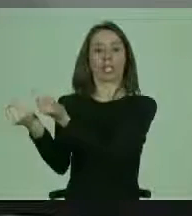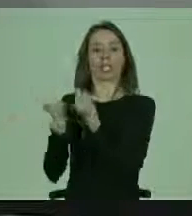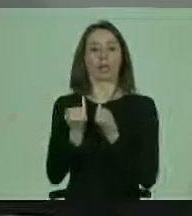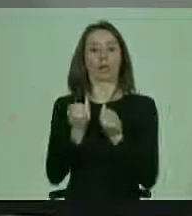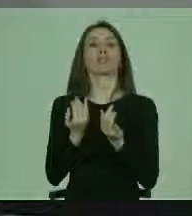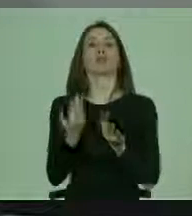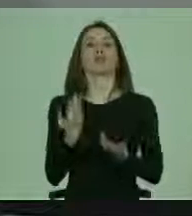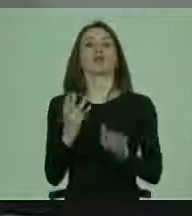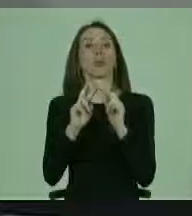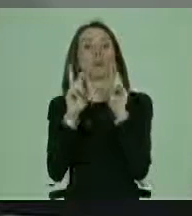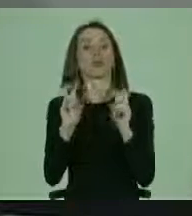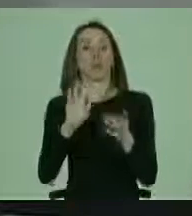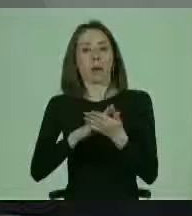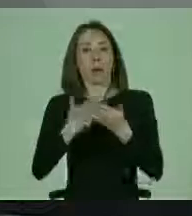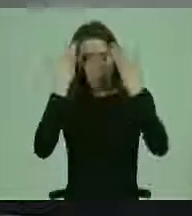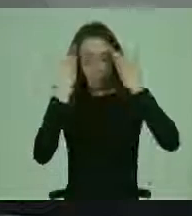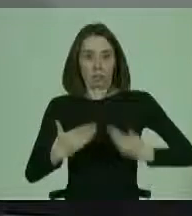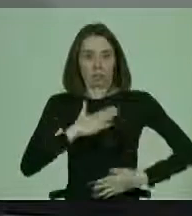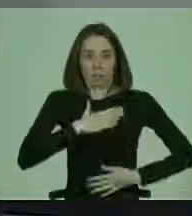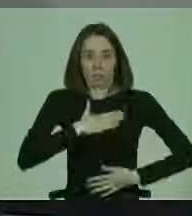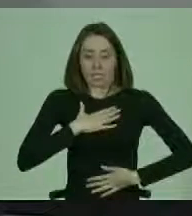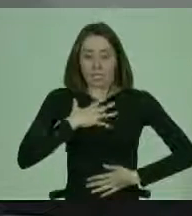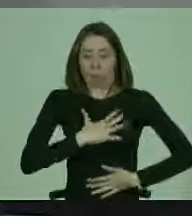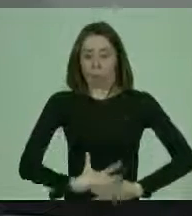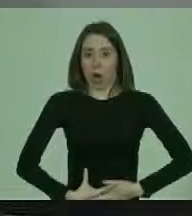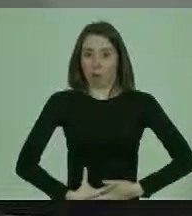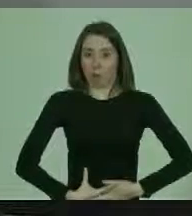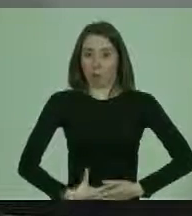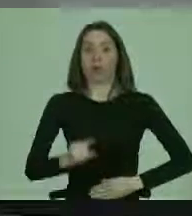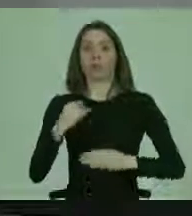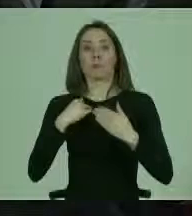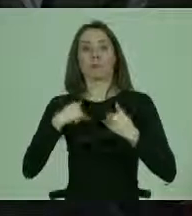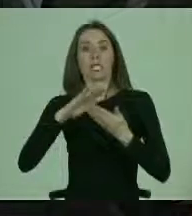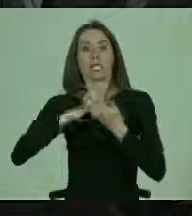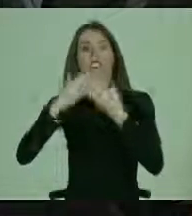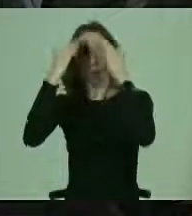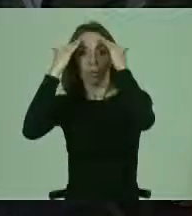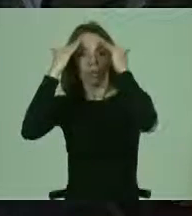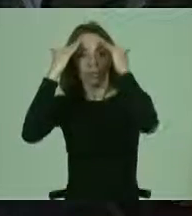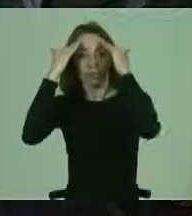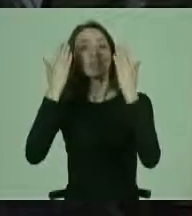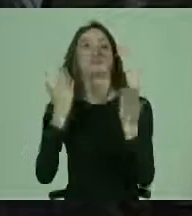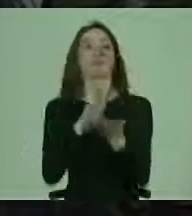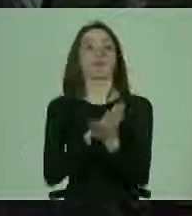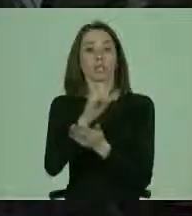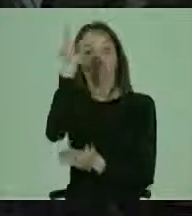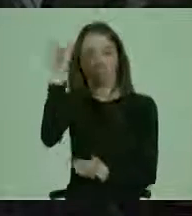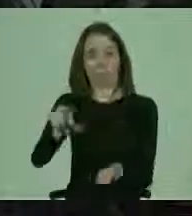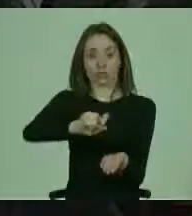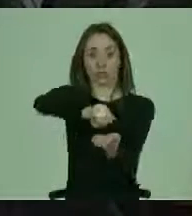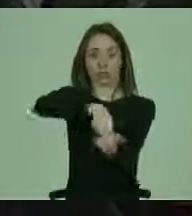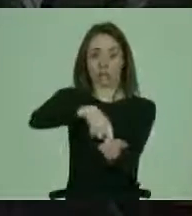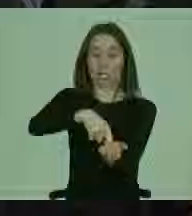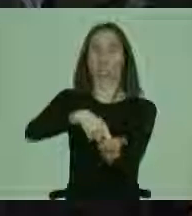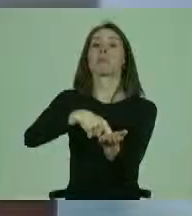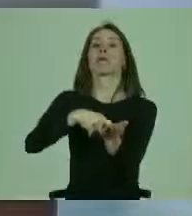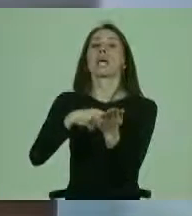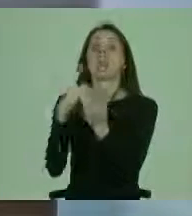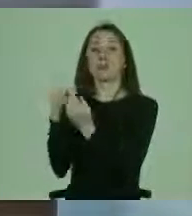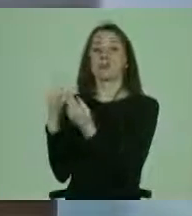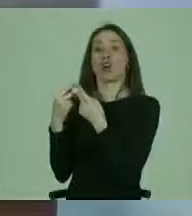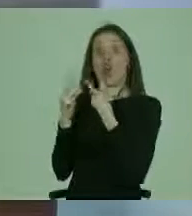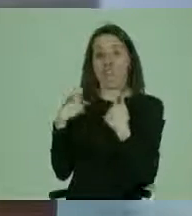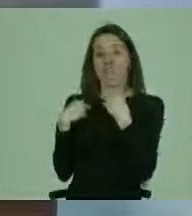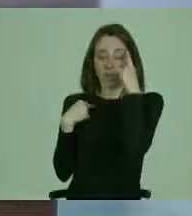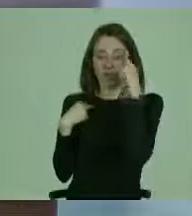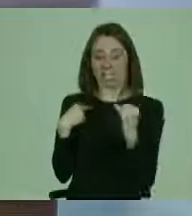integridad física y psicológica. Y qué duda cabe que cuando esa persona, por ejemplo, firma un consentimiento libre e informado,